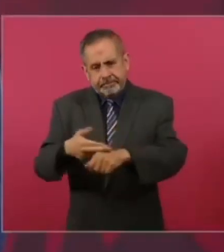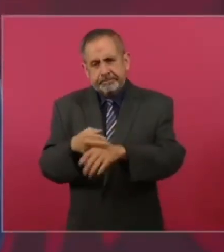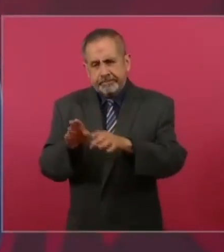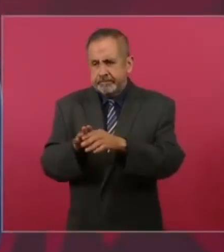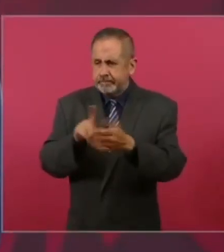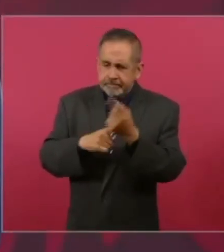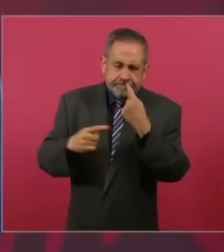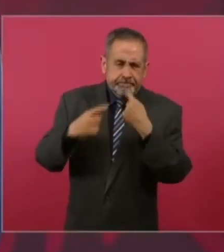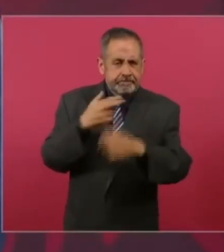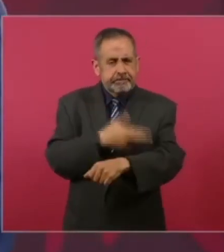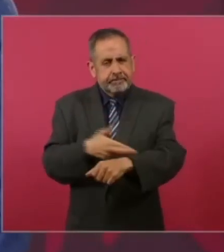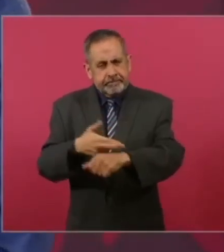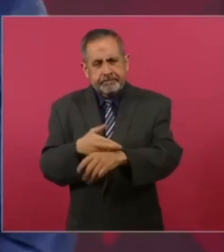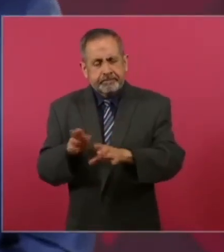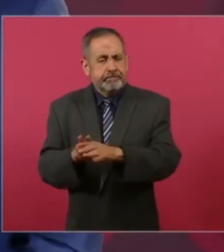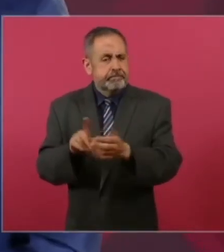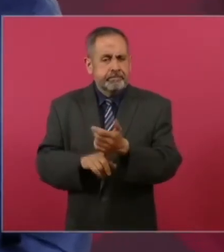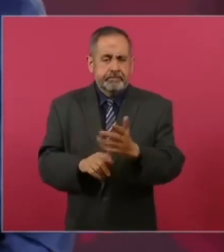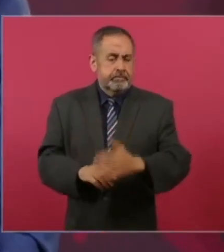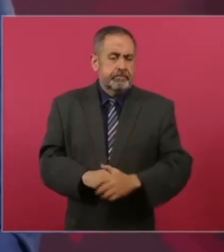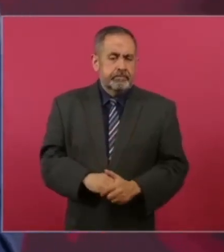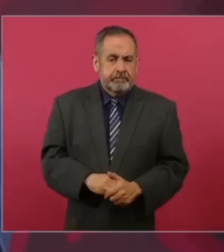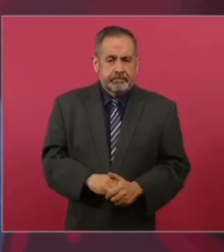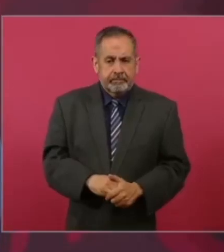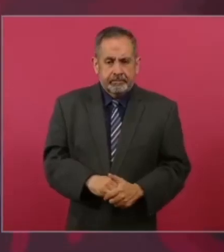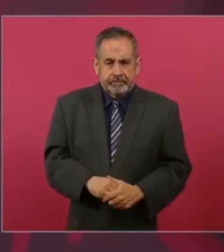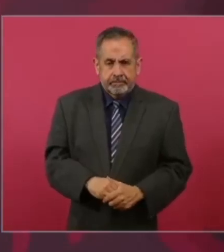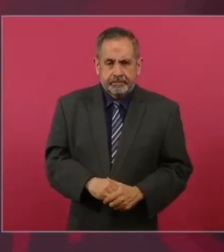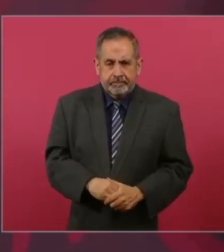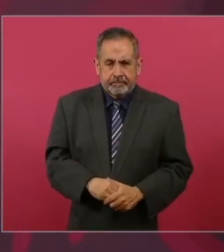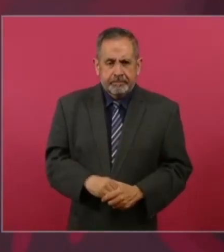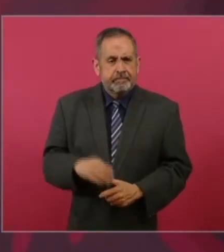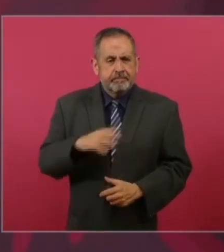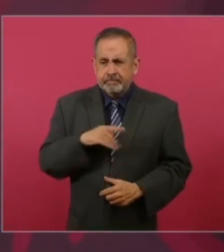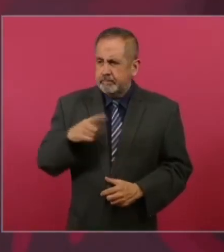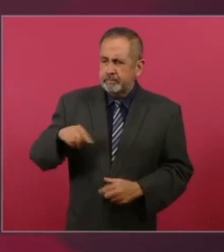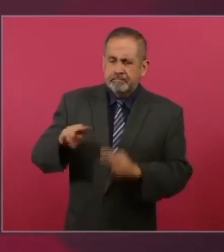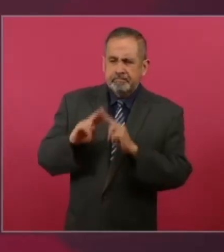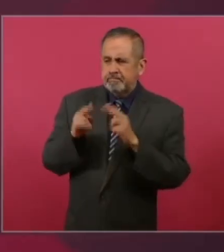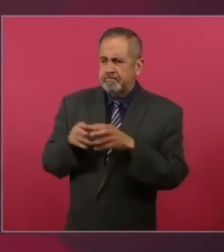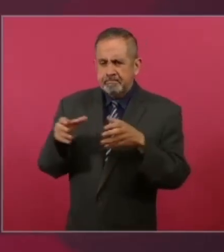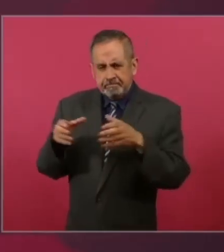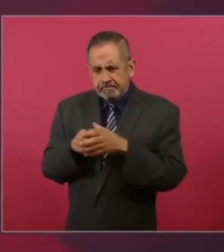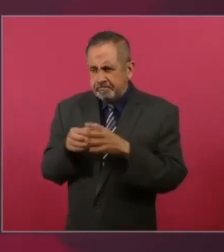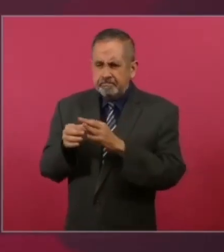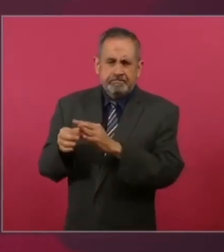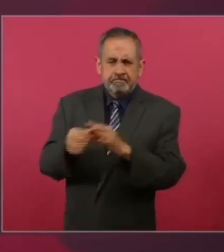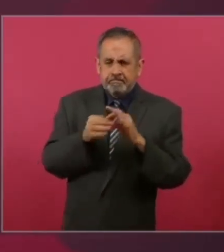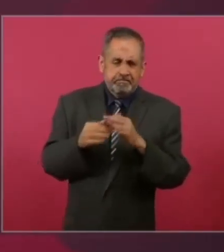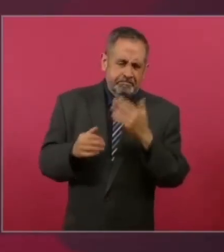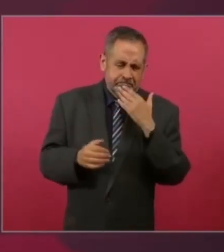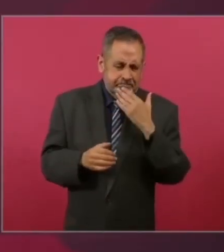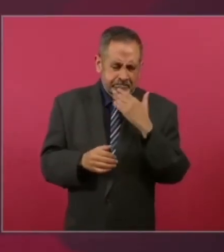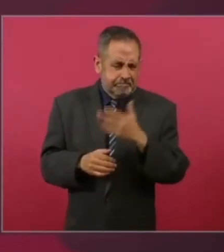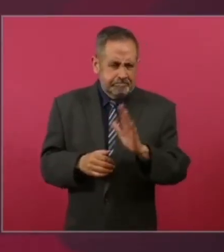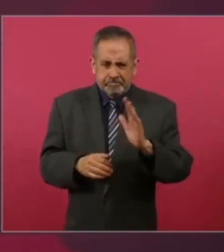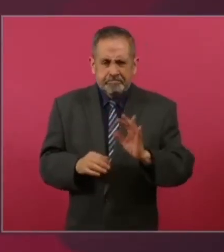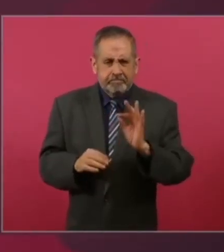Y hay unidad, desde luego,